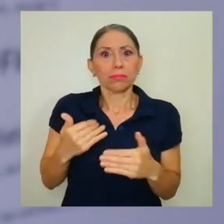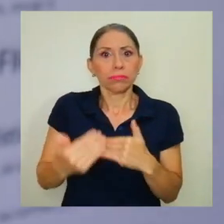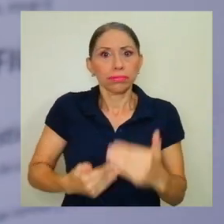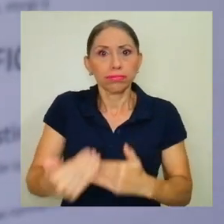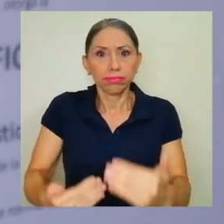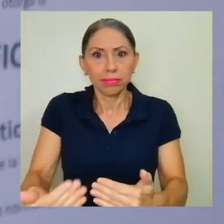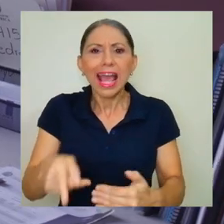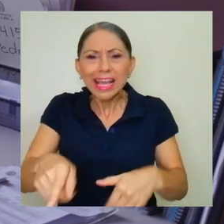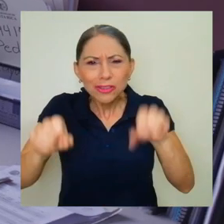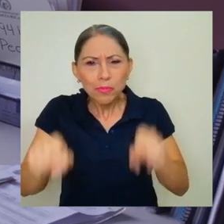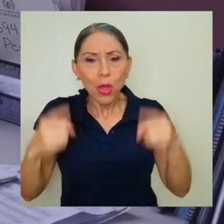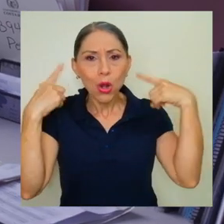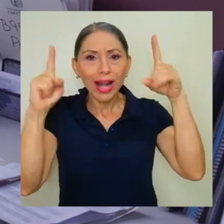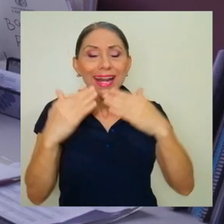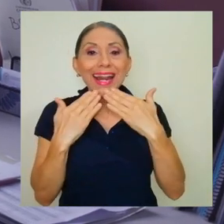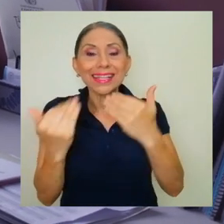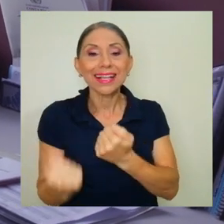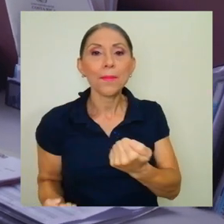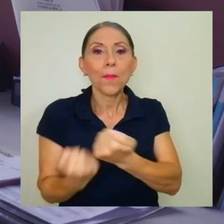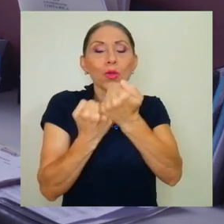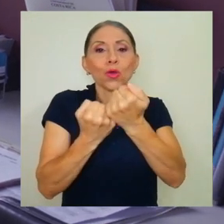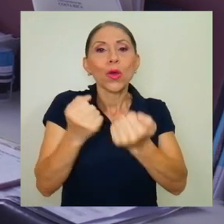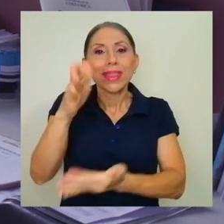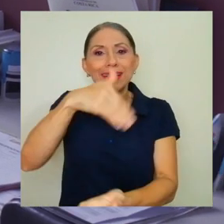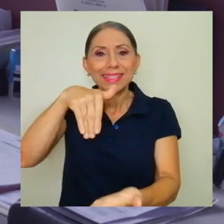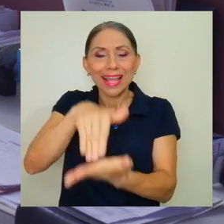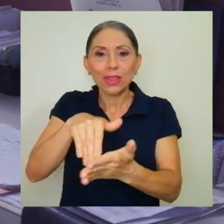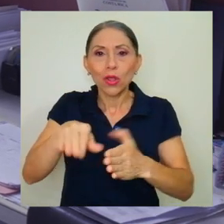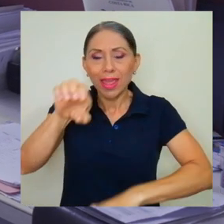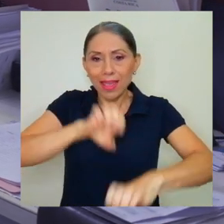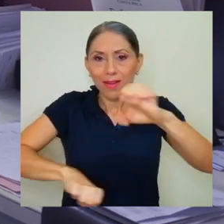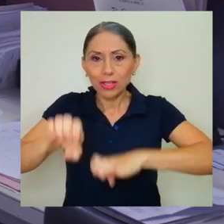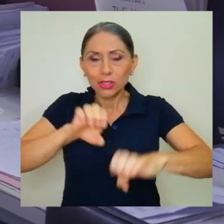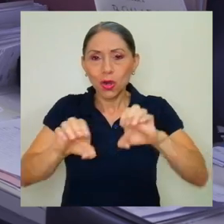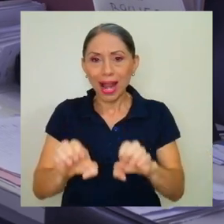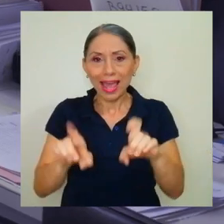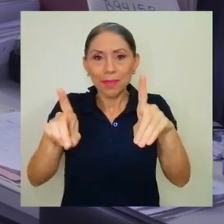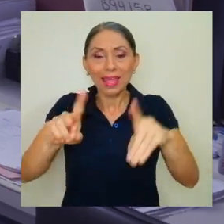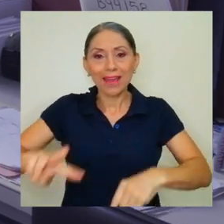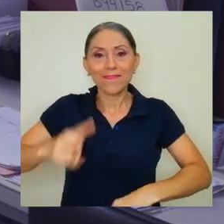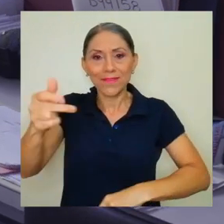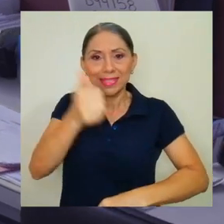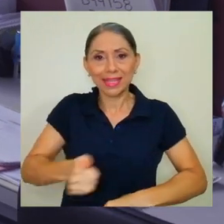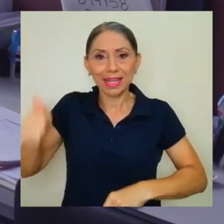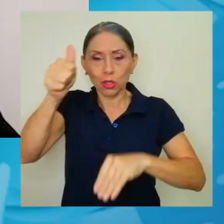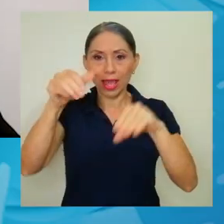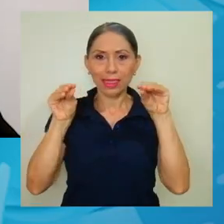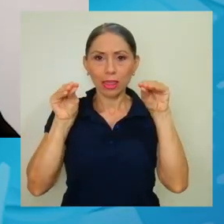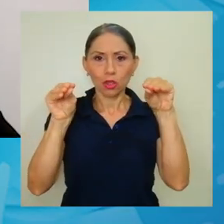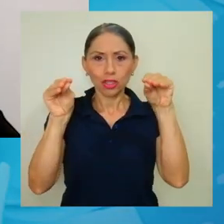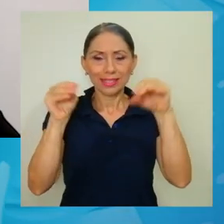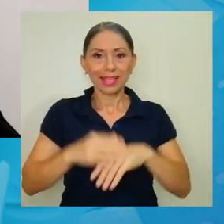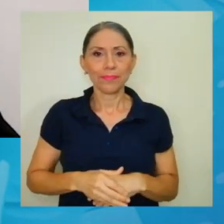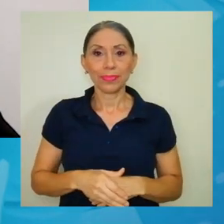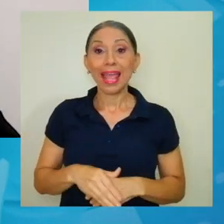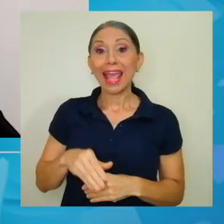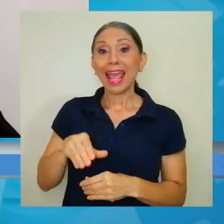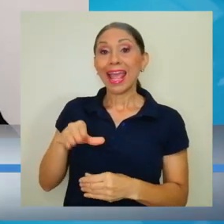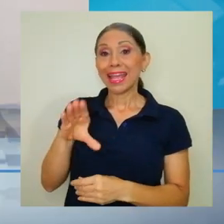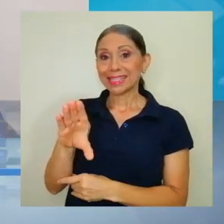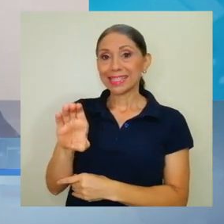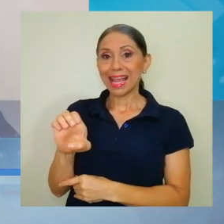cual ha sido posible gracias al apoyo del Centro de Evaluación Académica de la Vicerrectoría de Docencia. El Centro de Evaluación